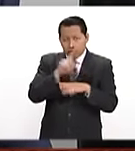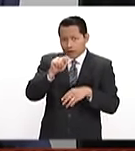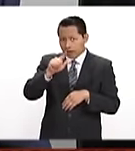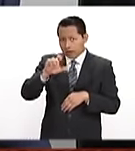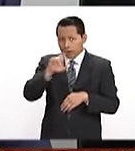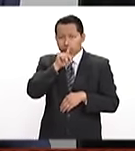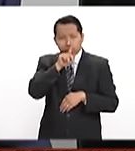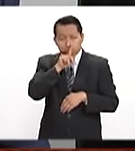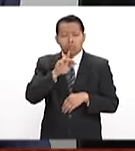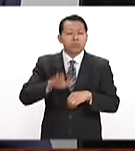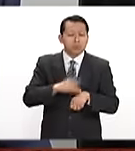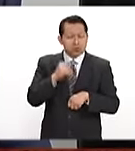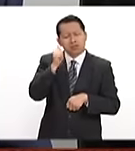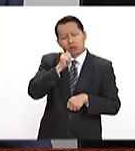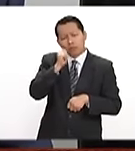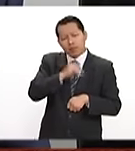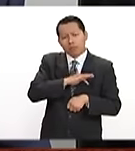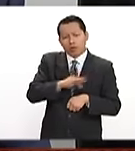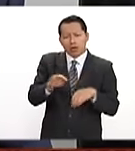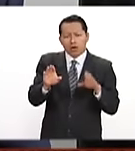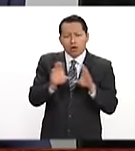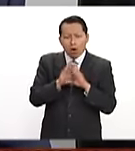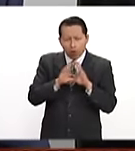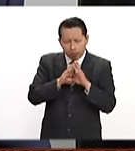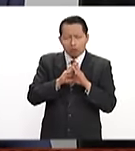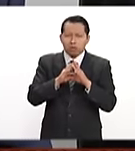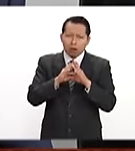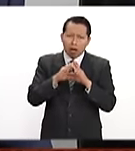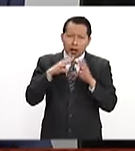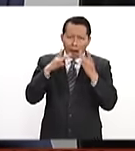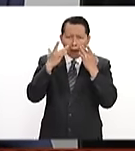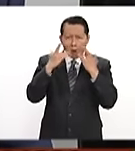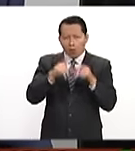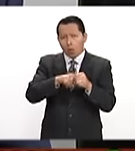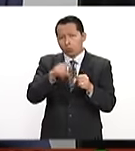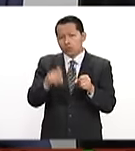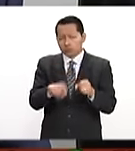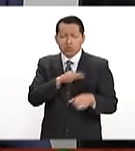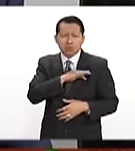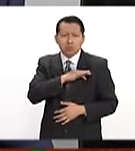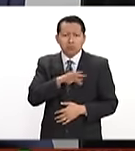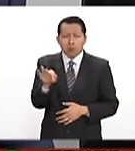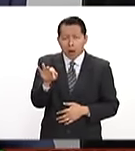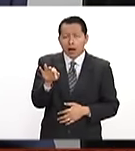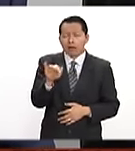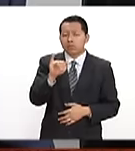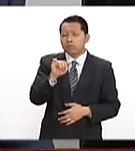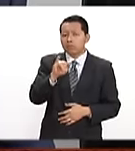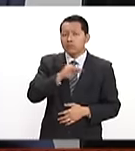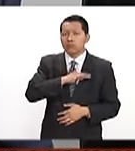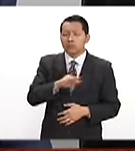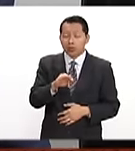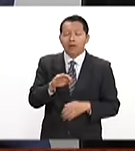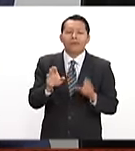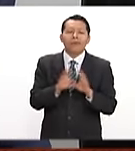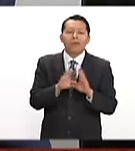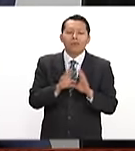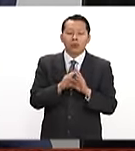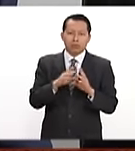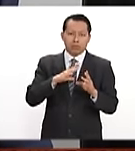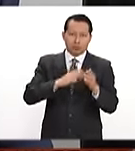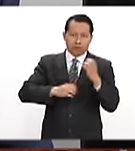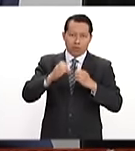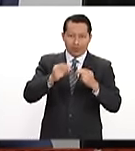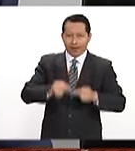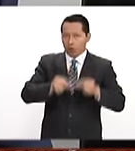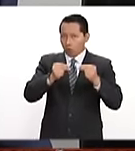Siempre existe la posibilidad de abandonar el tratado y, entonces, regir el comercio